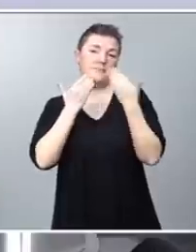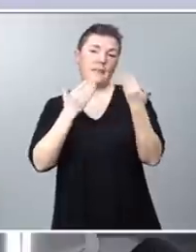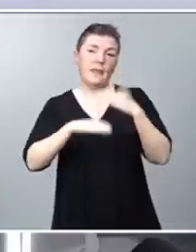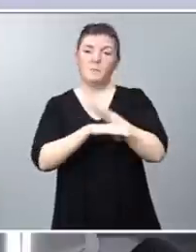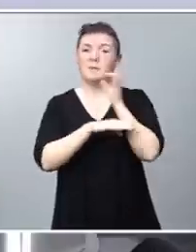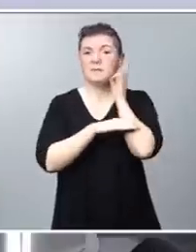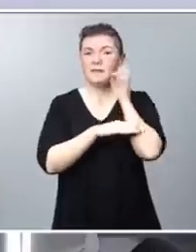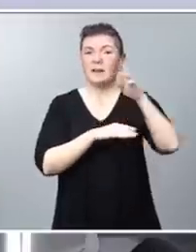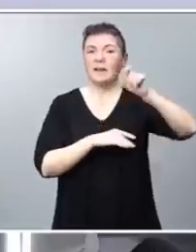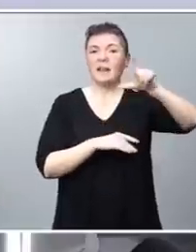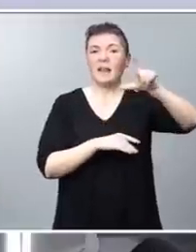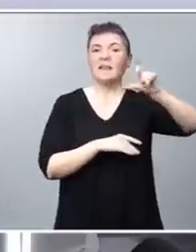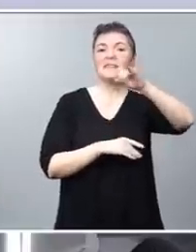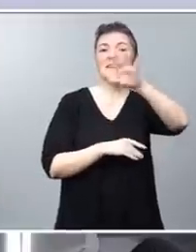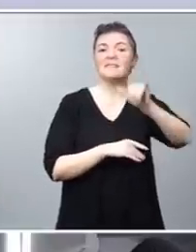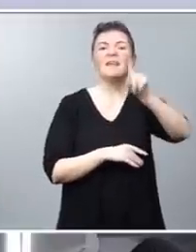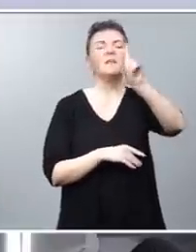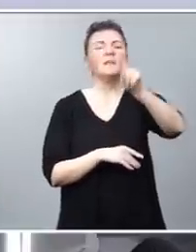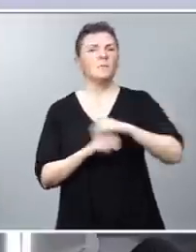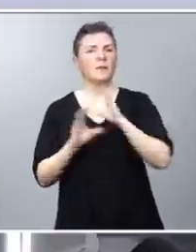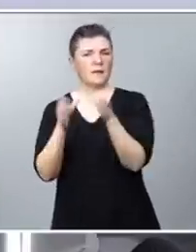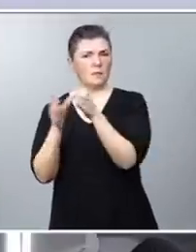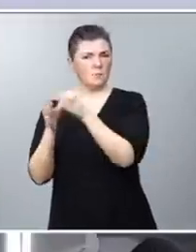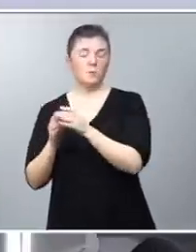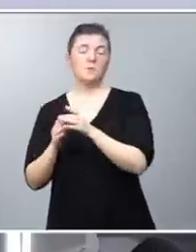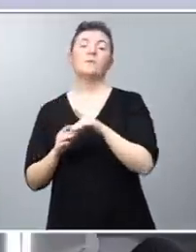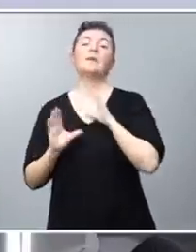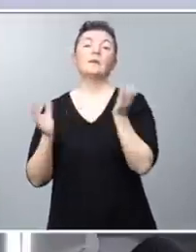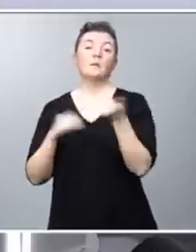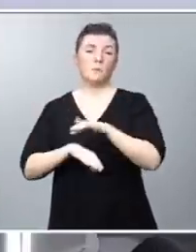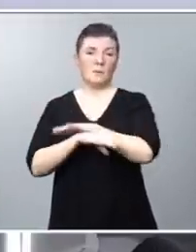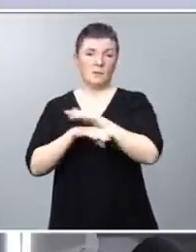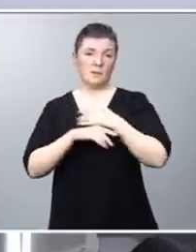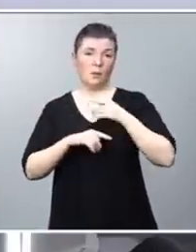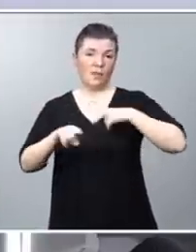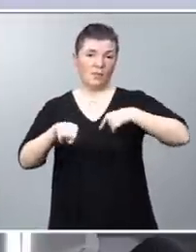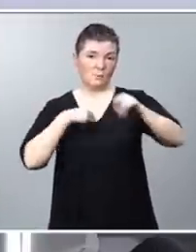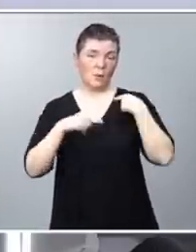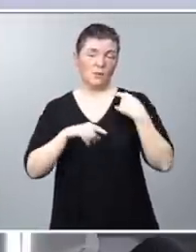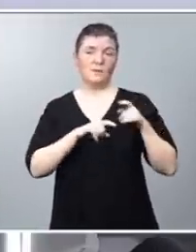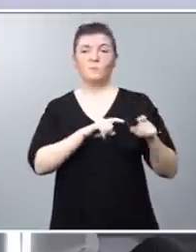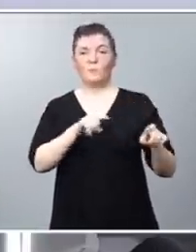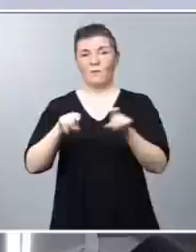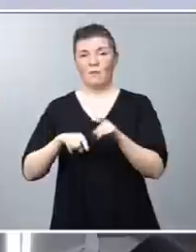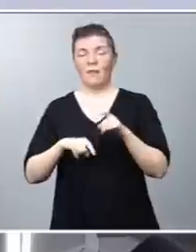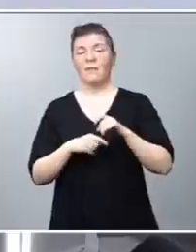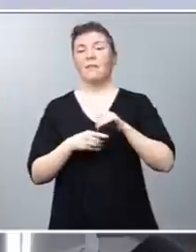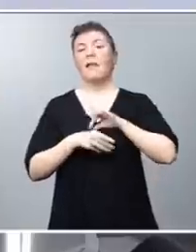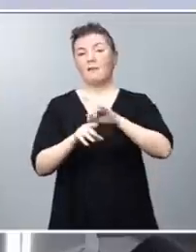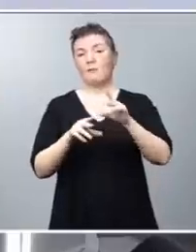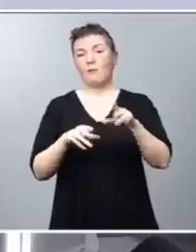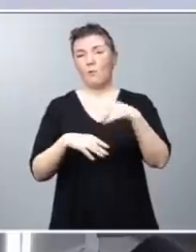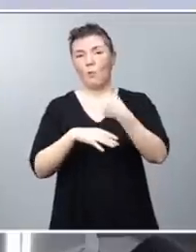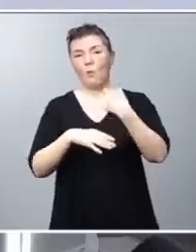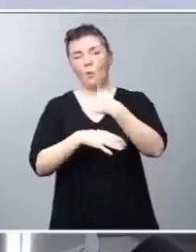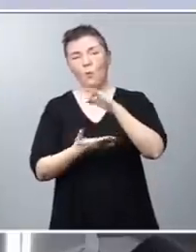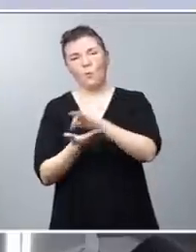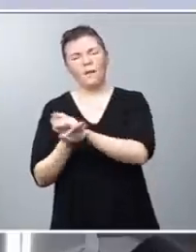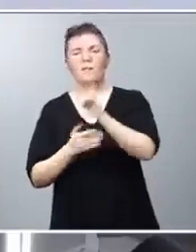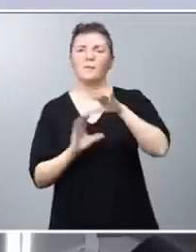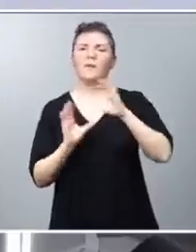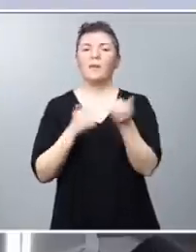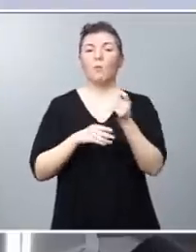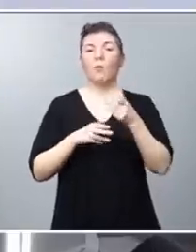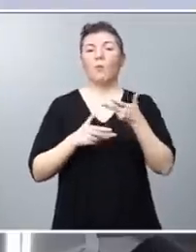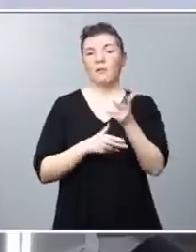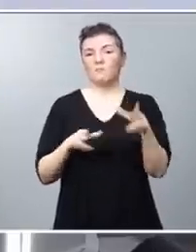Sánchez, pero también a los equipos, al equipo del Ministerio de Transportes, Movilidad y Agenda Urbana y también para el equipo de Derechos Sociales y